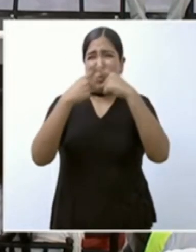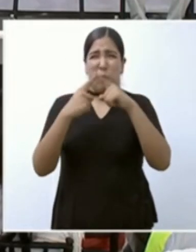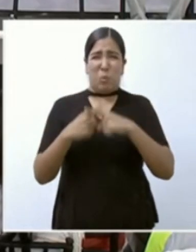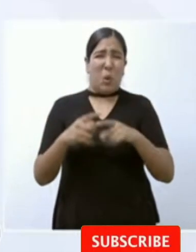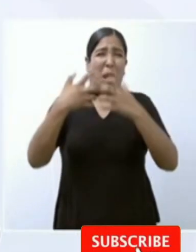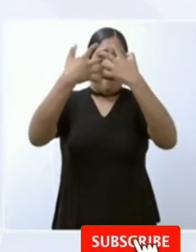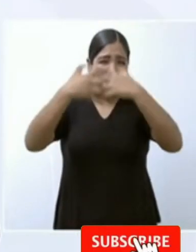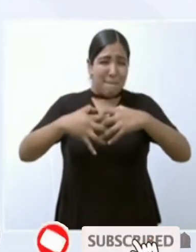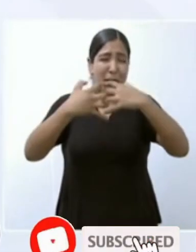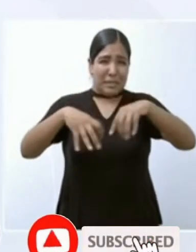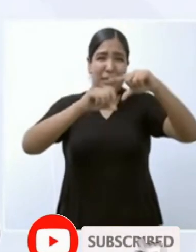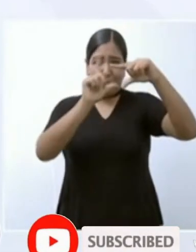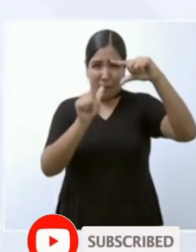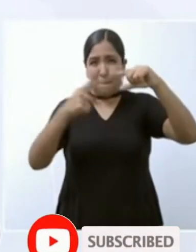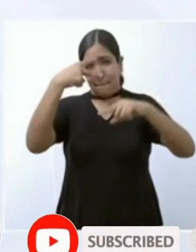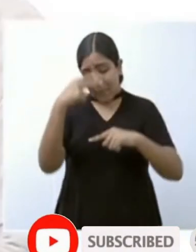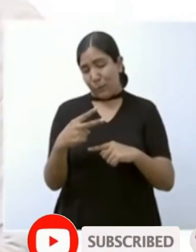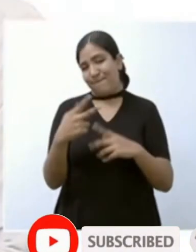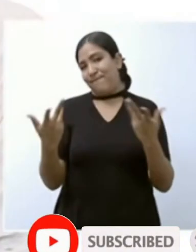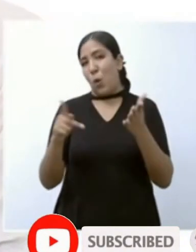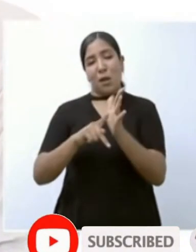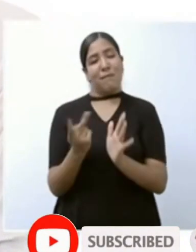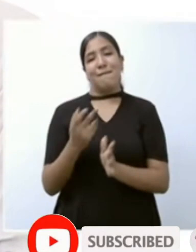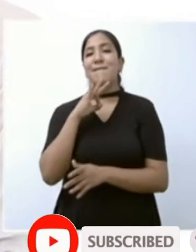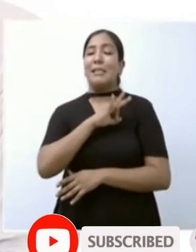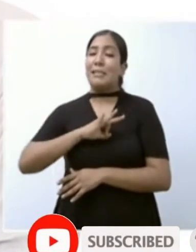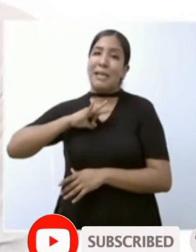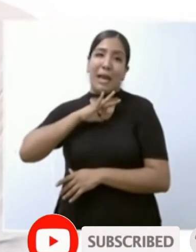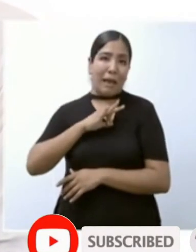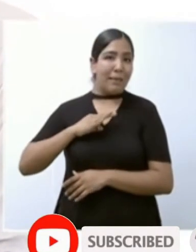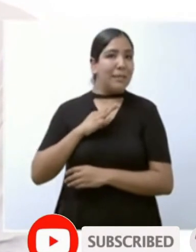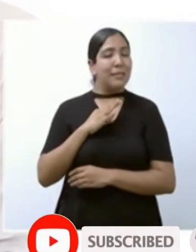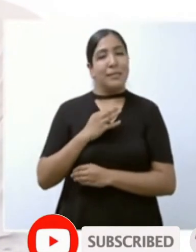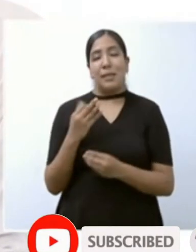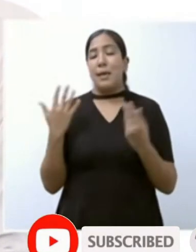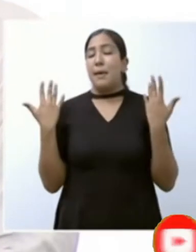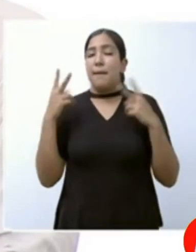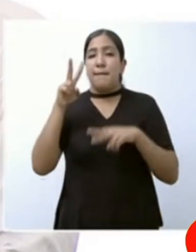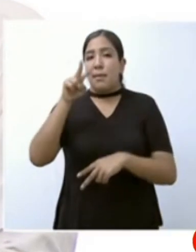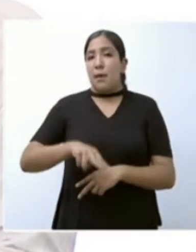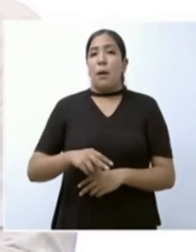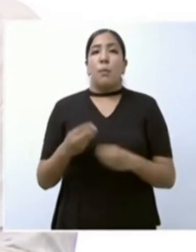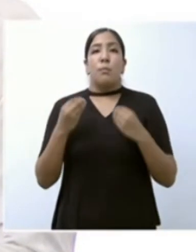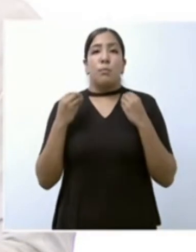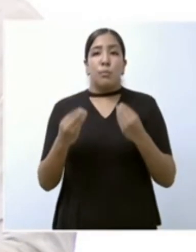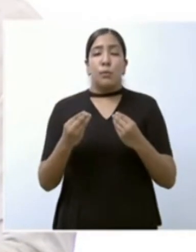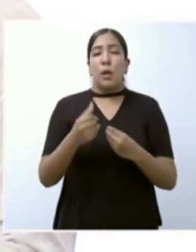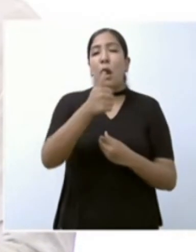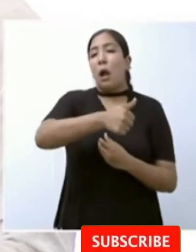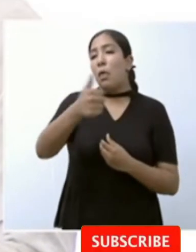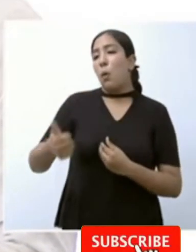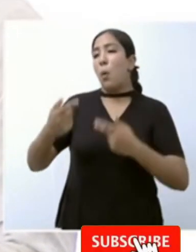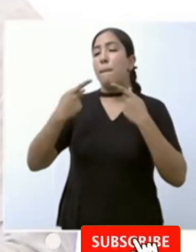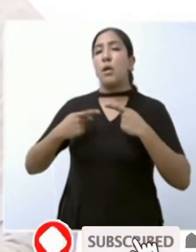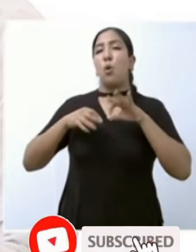cuenta pues mis felicitaciones mucho mucho muy sinceras a las trabajadoras a los